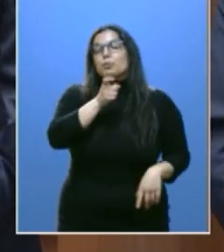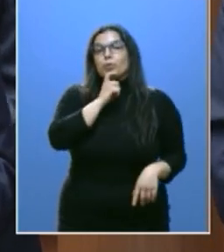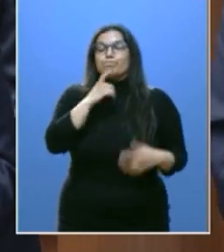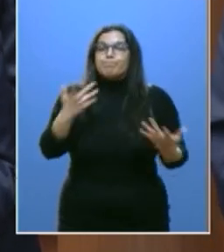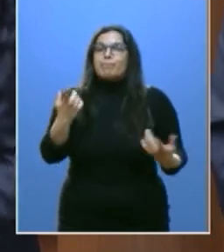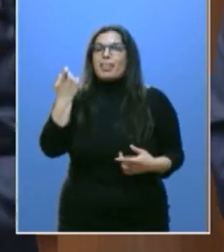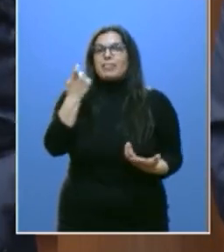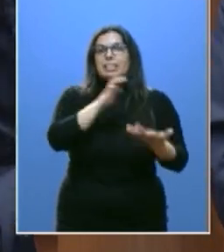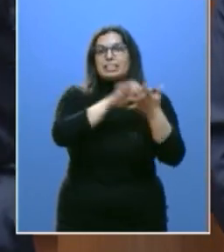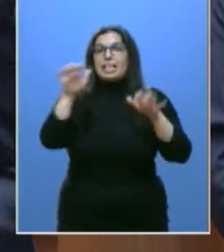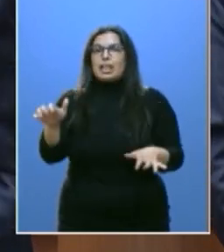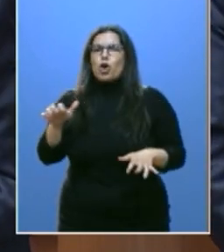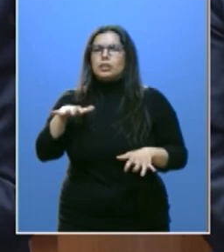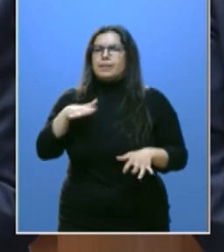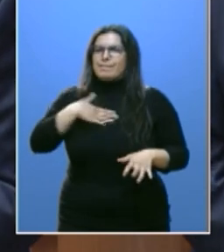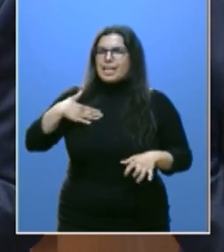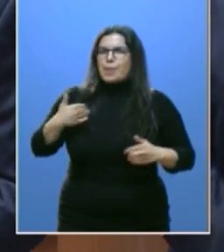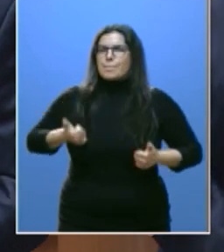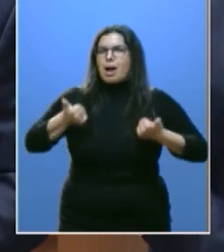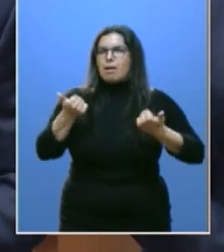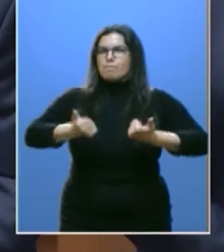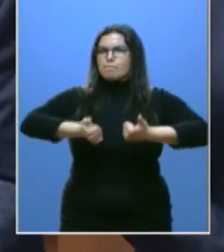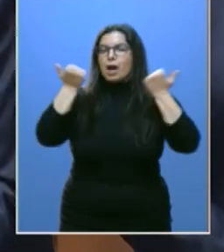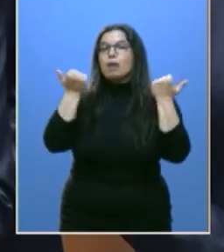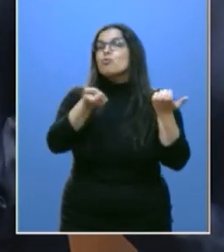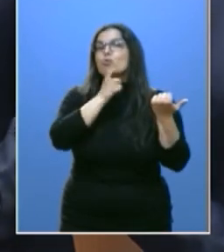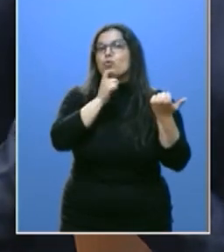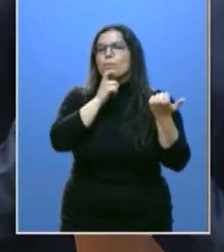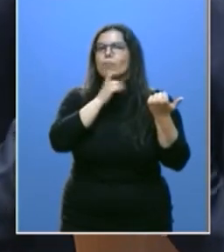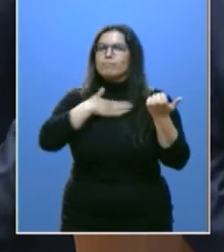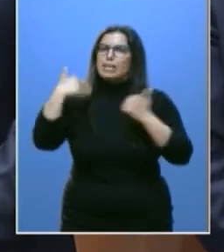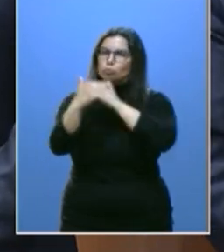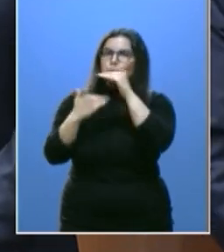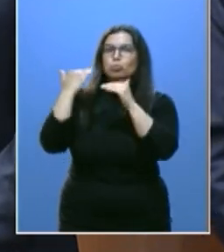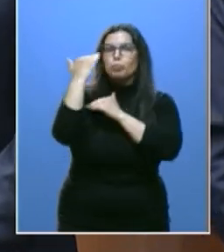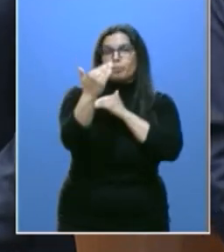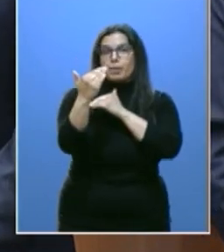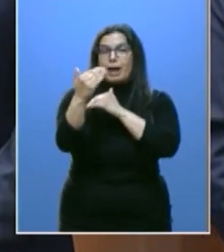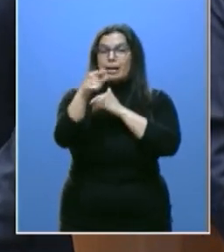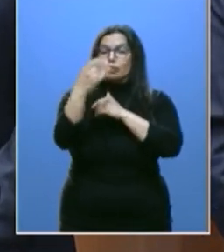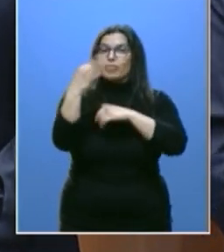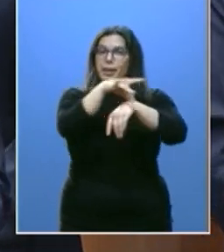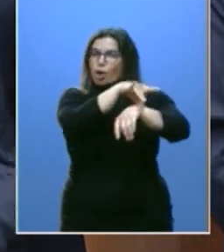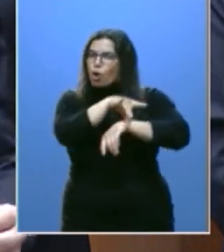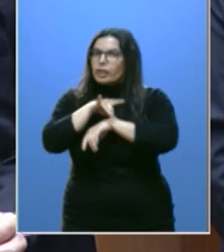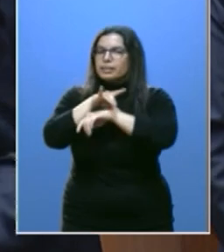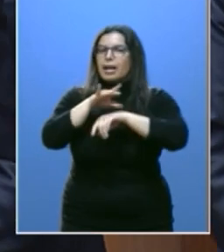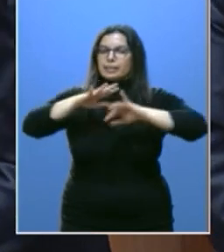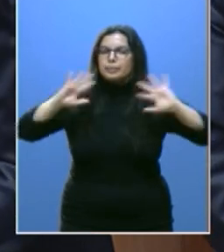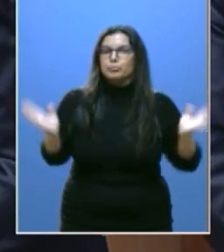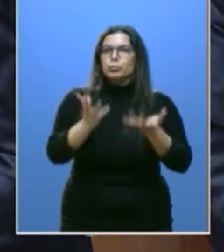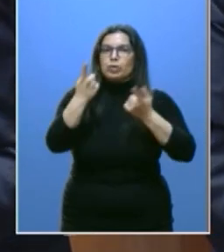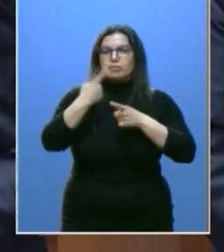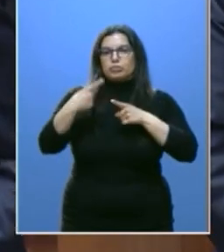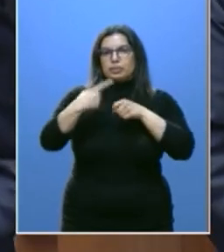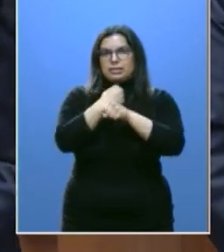una Castilla y León ambiciosa desde el espíritu de superación que nos oriente y que impulse nuestros actos